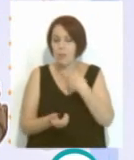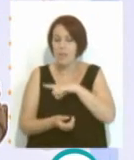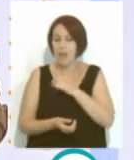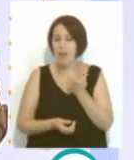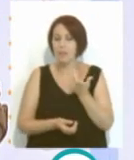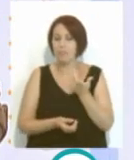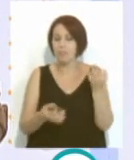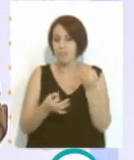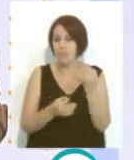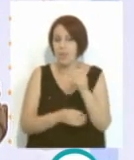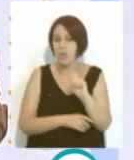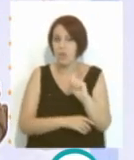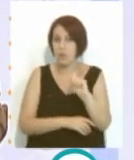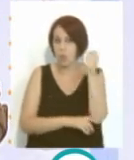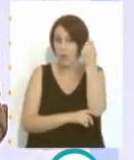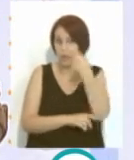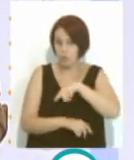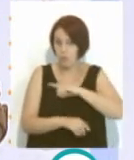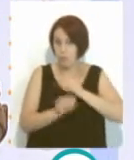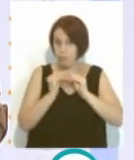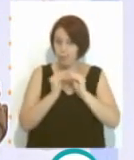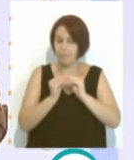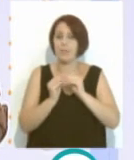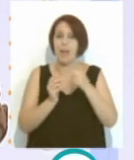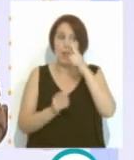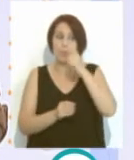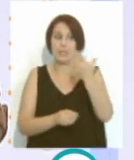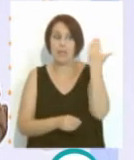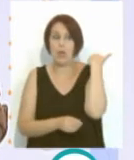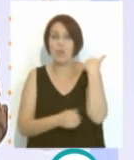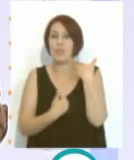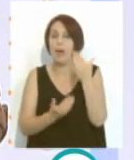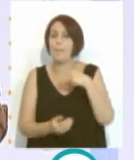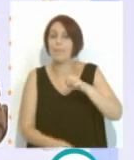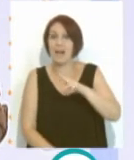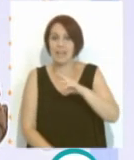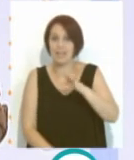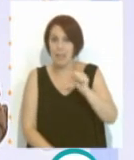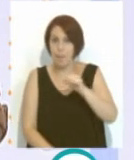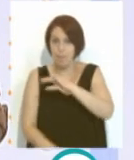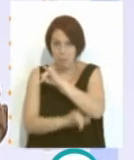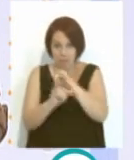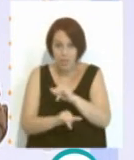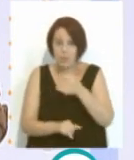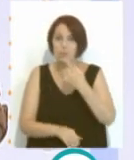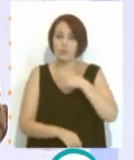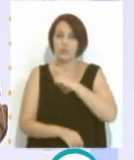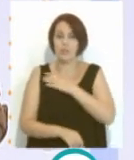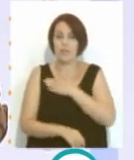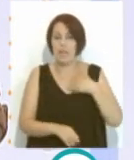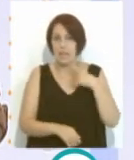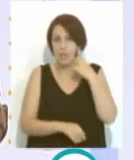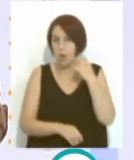trofeo que hacemos. El año pasado se lo dimos a Marta Paz y queremos mantener la misma